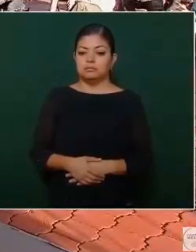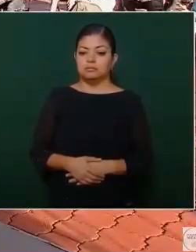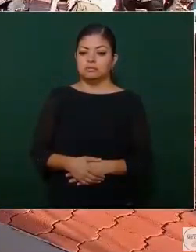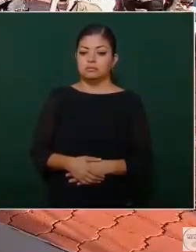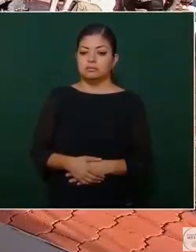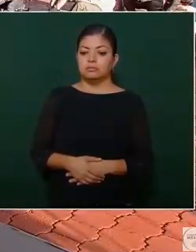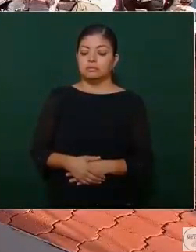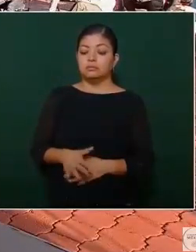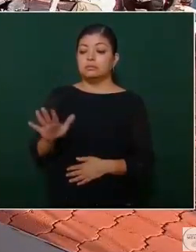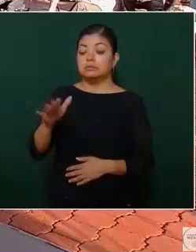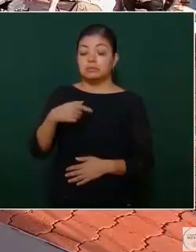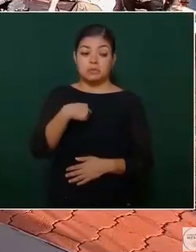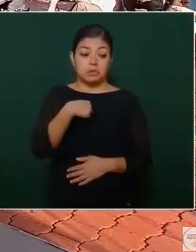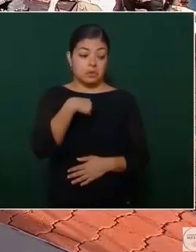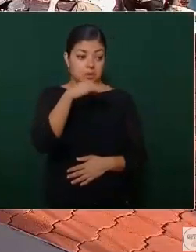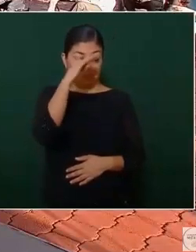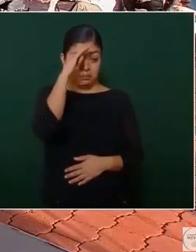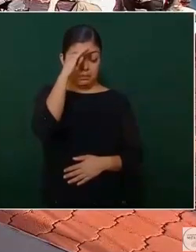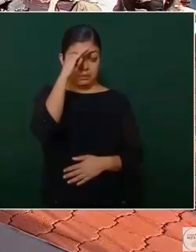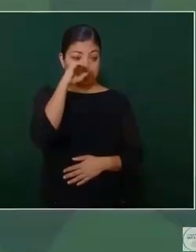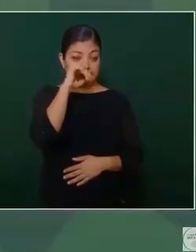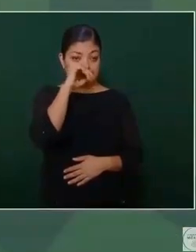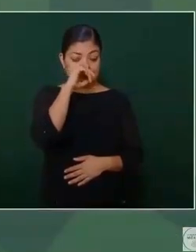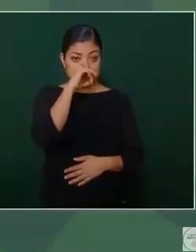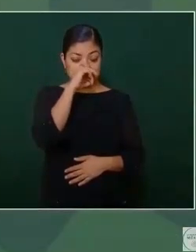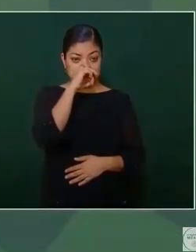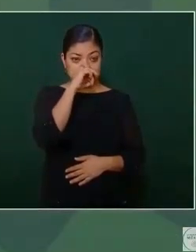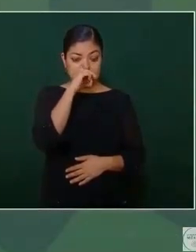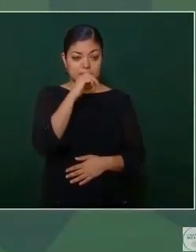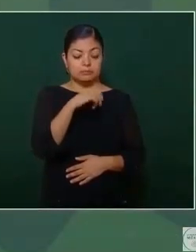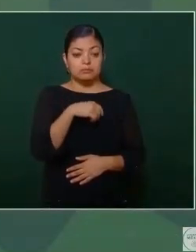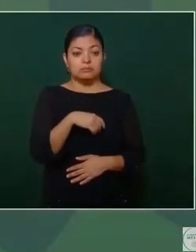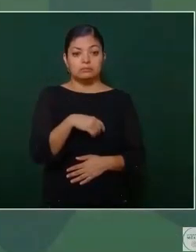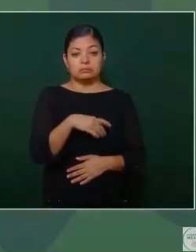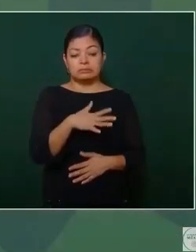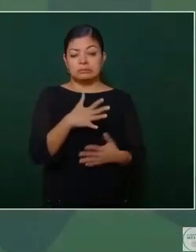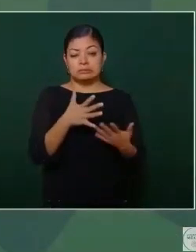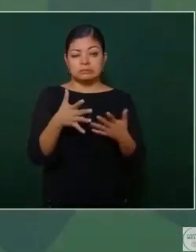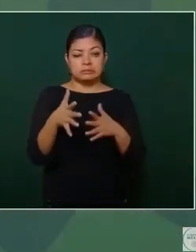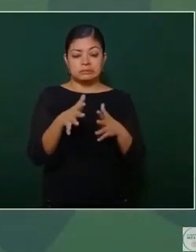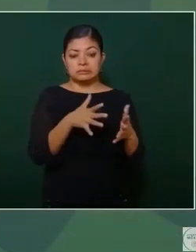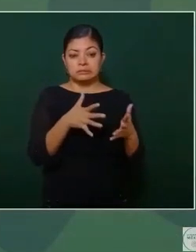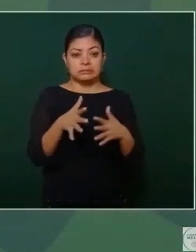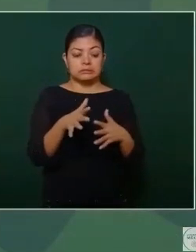Yo pienso que a más